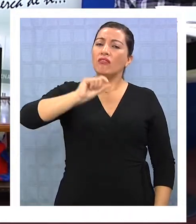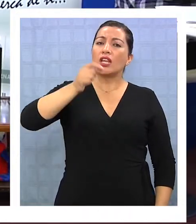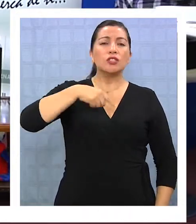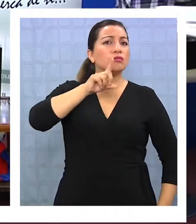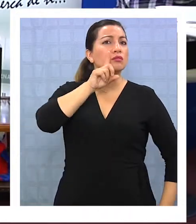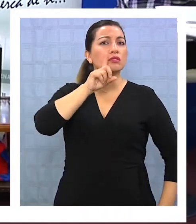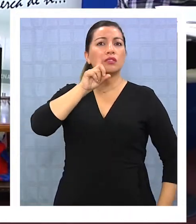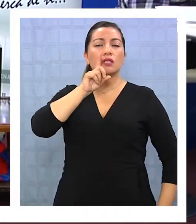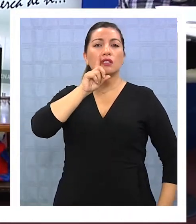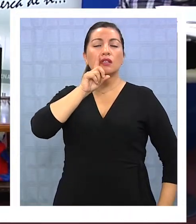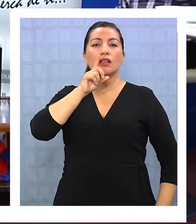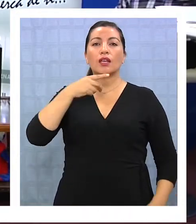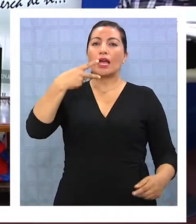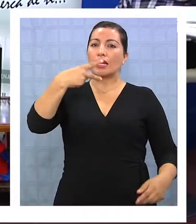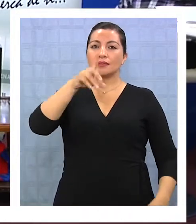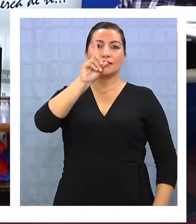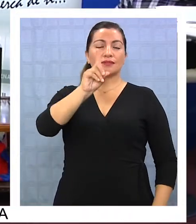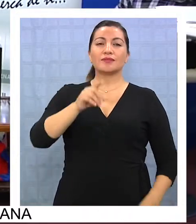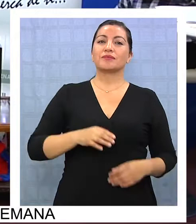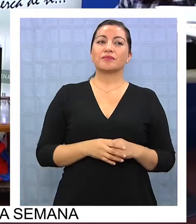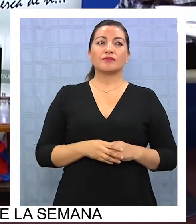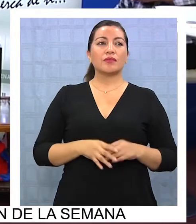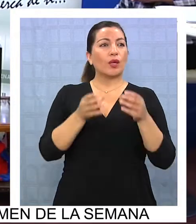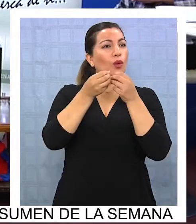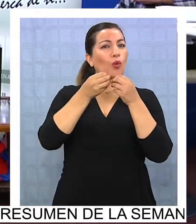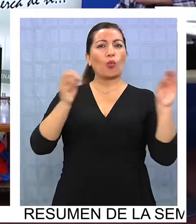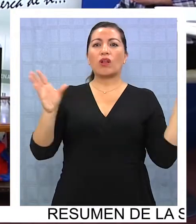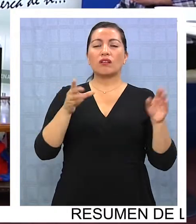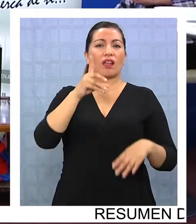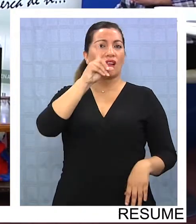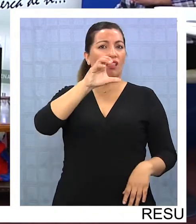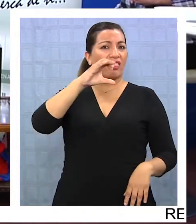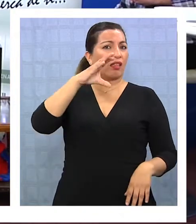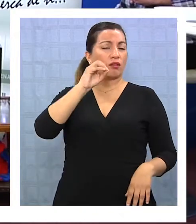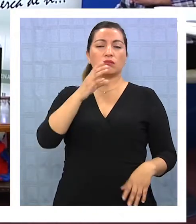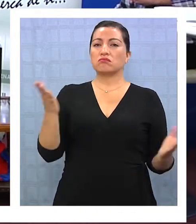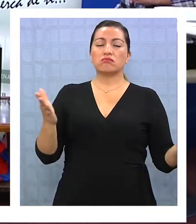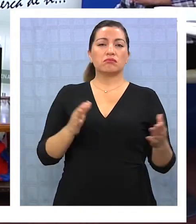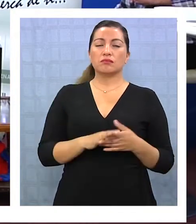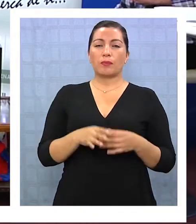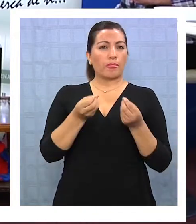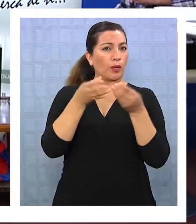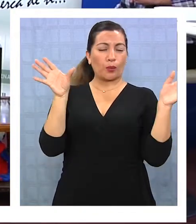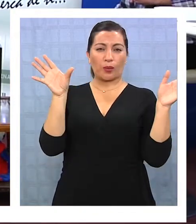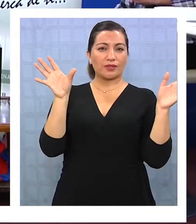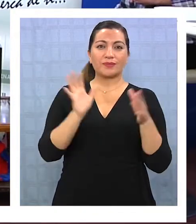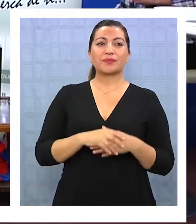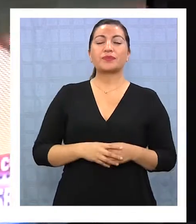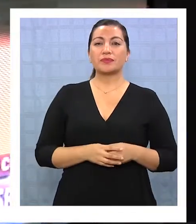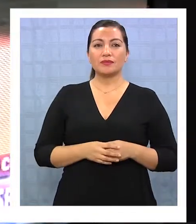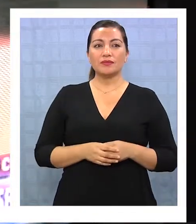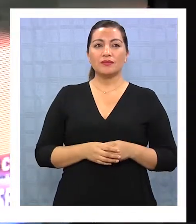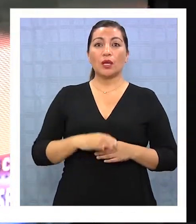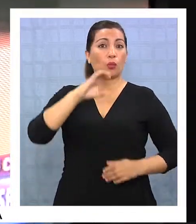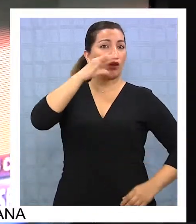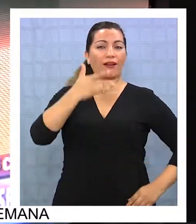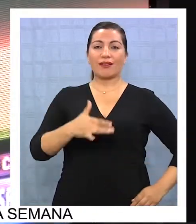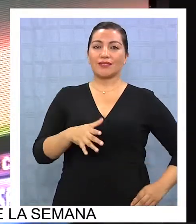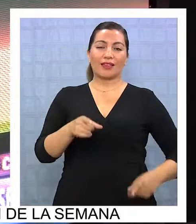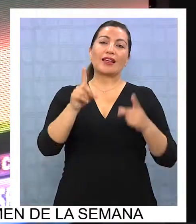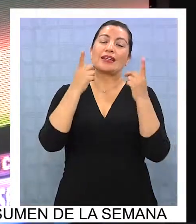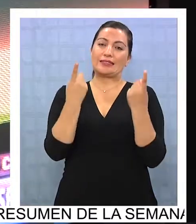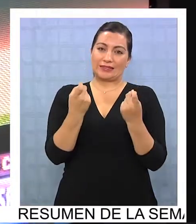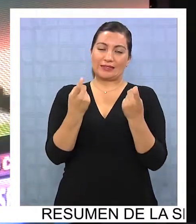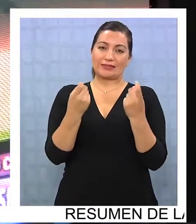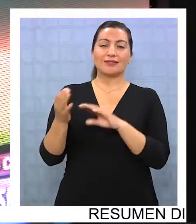podríamos tener un televisor en el HDD. Cualquier decodificador. Un decodificador de televisión terrestre digital. Digital, perfecto. Esa la característica